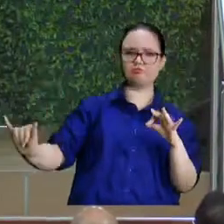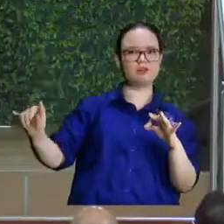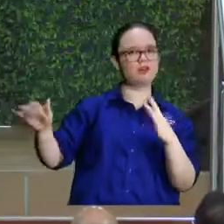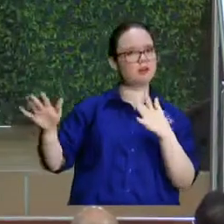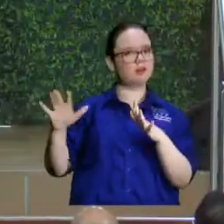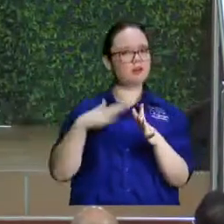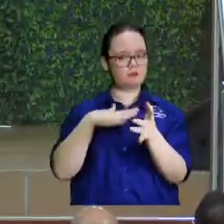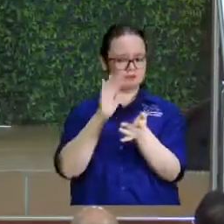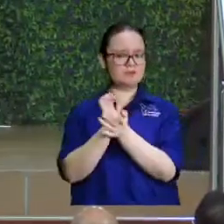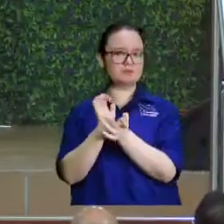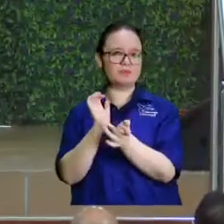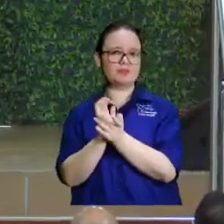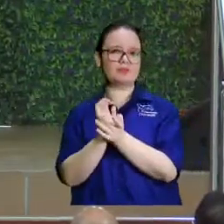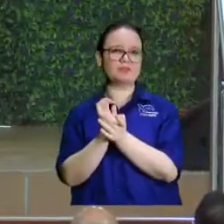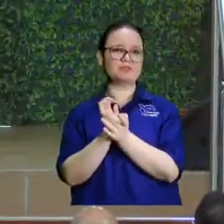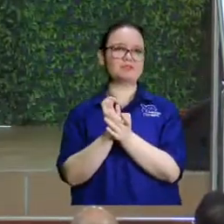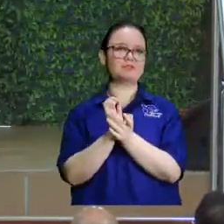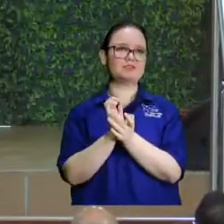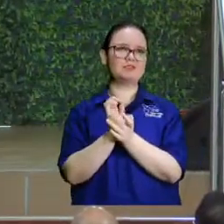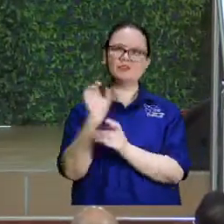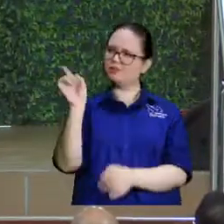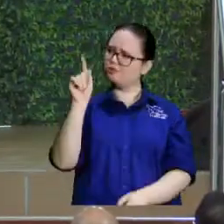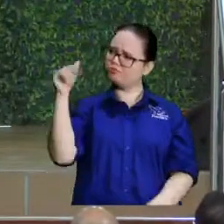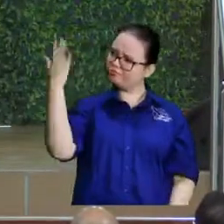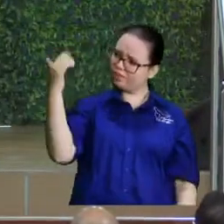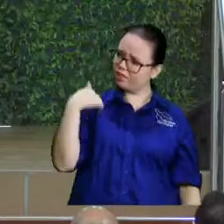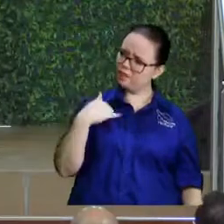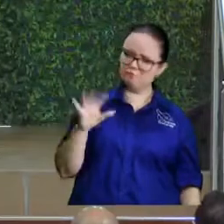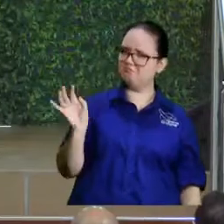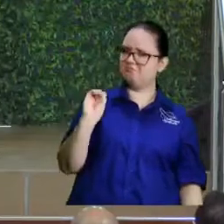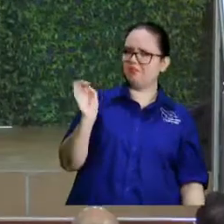ministerio que me entregó. Y no me andas alegando.